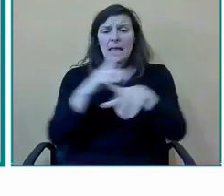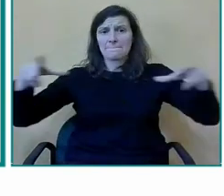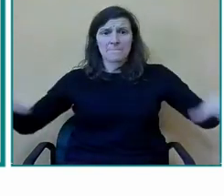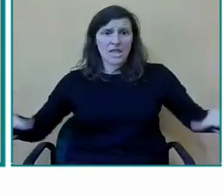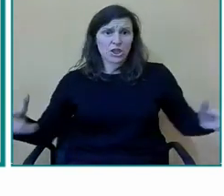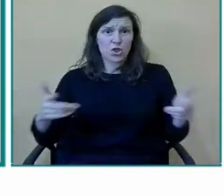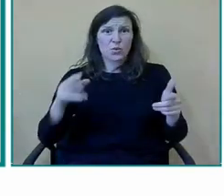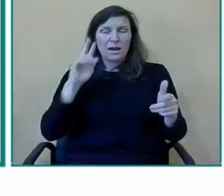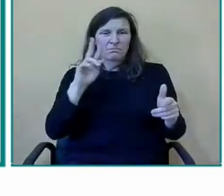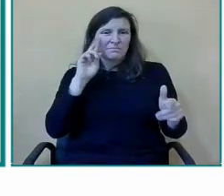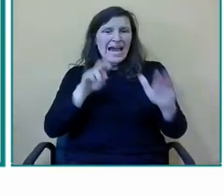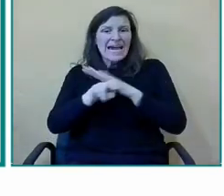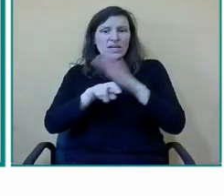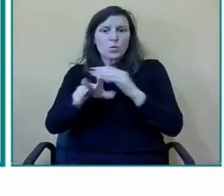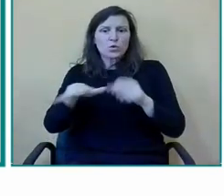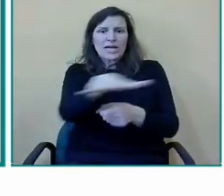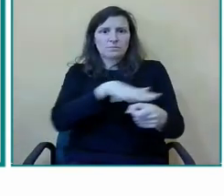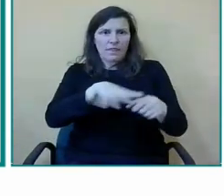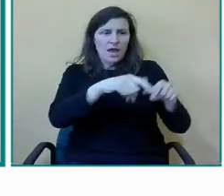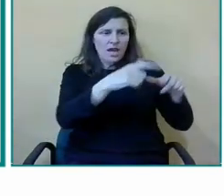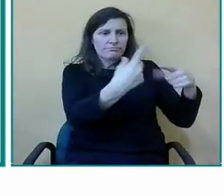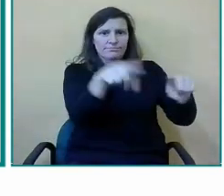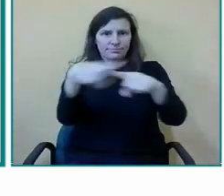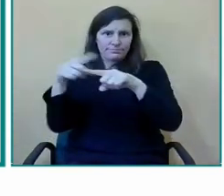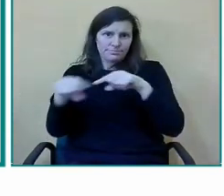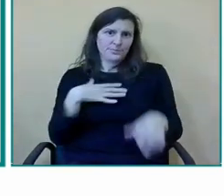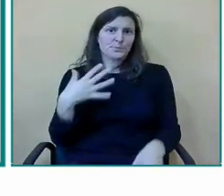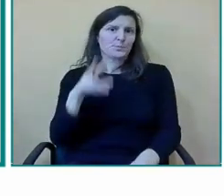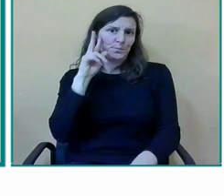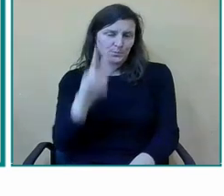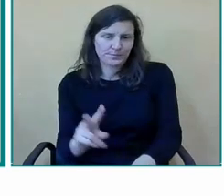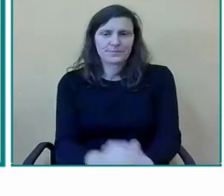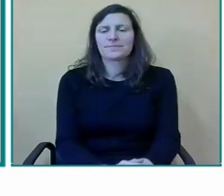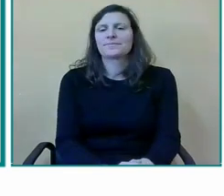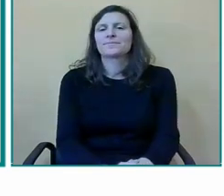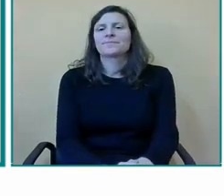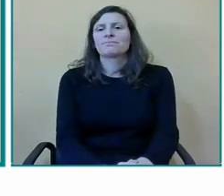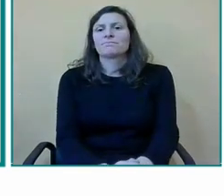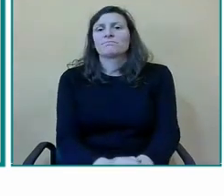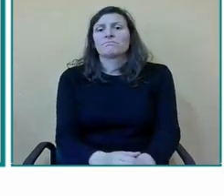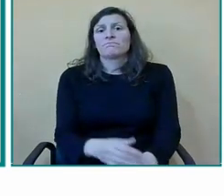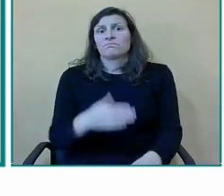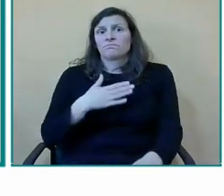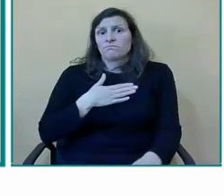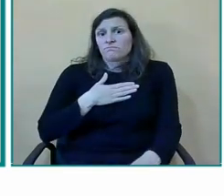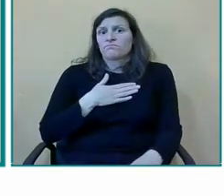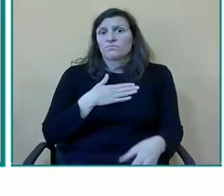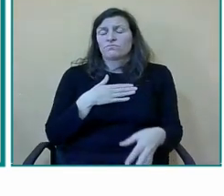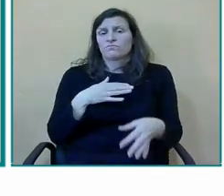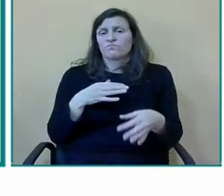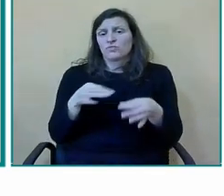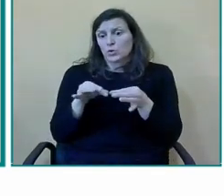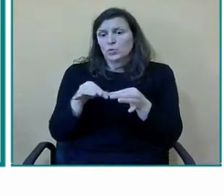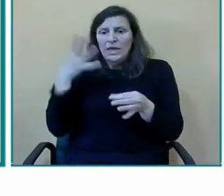recursos espaciales externos como son los campos de fútbol en definitiva tenemos un gran